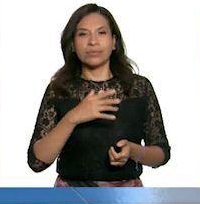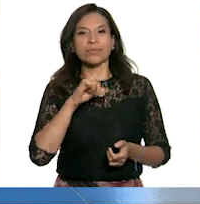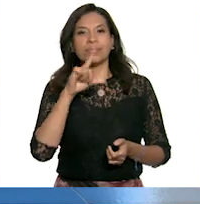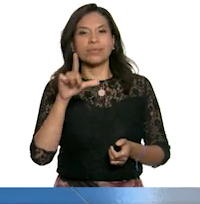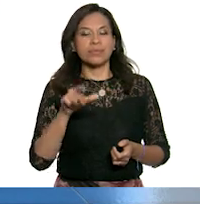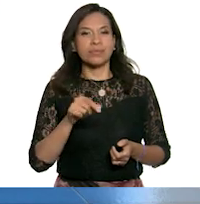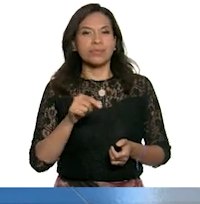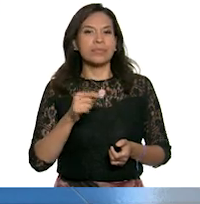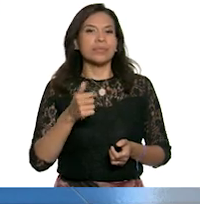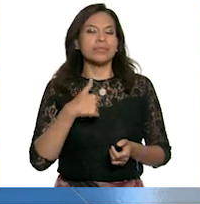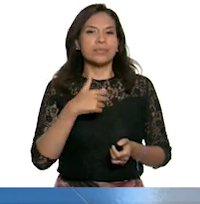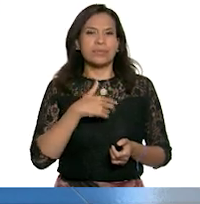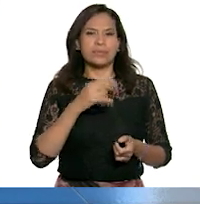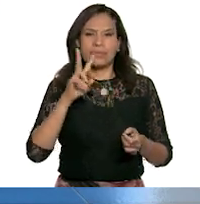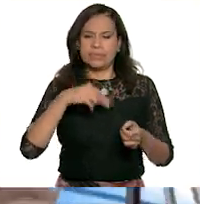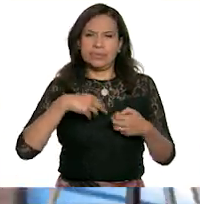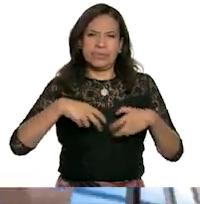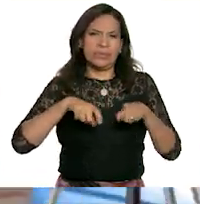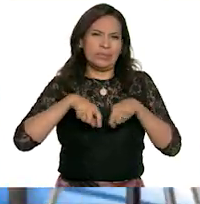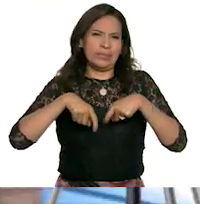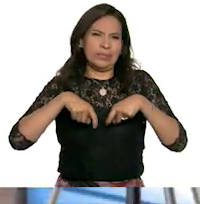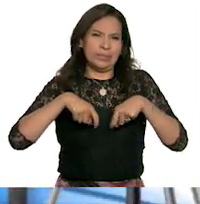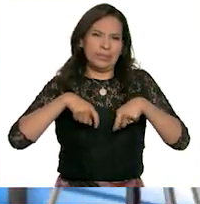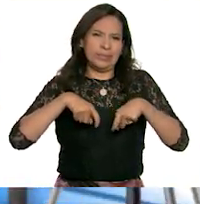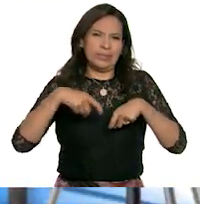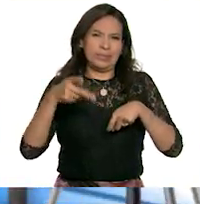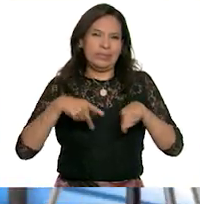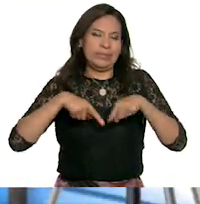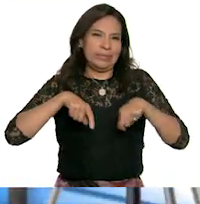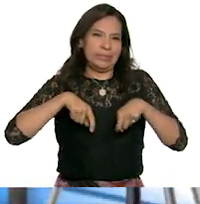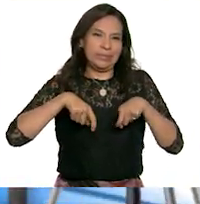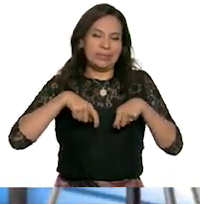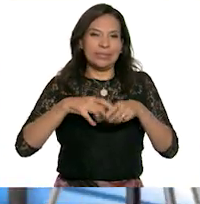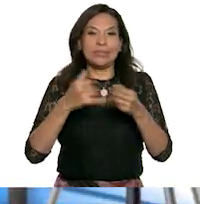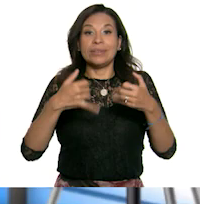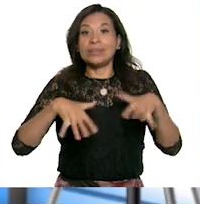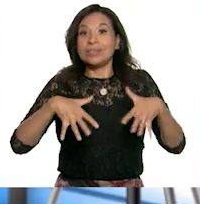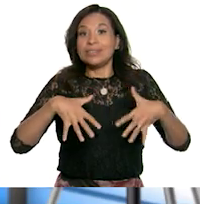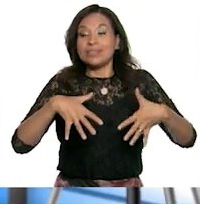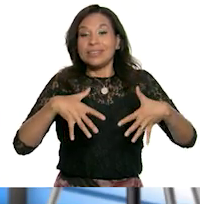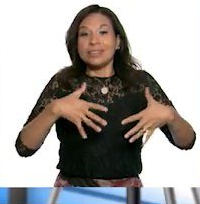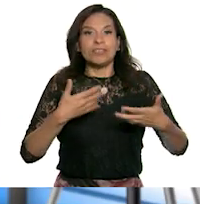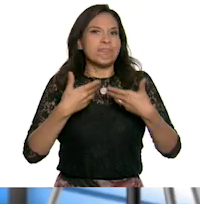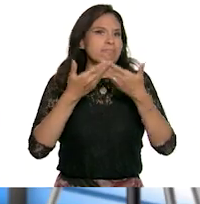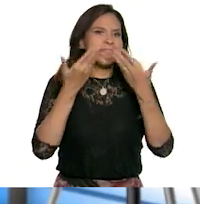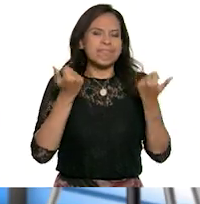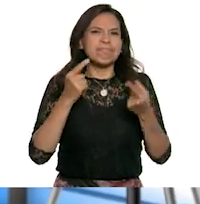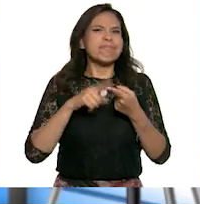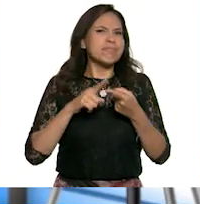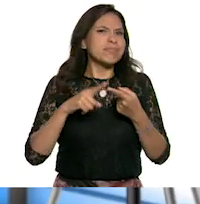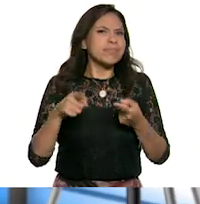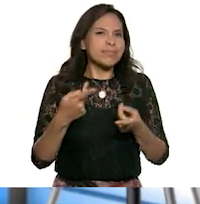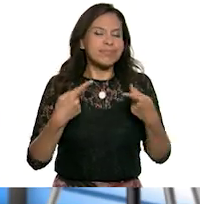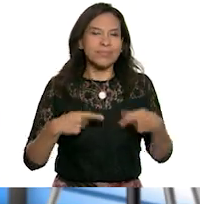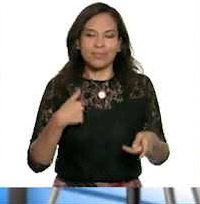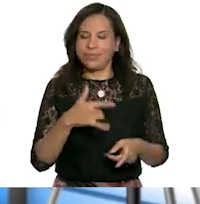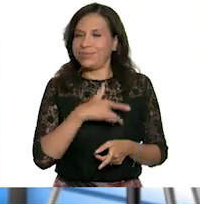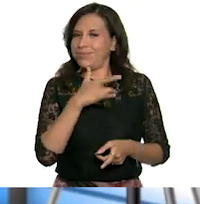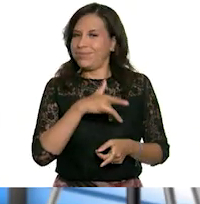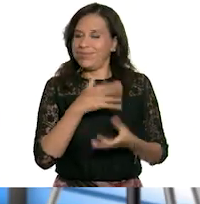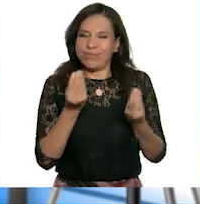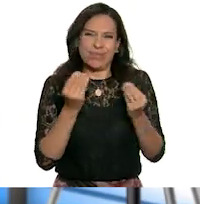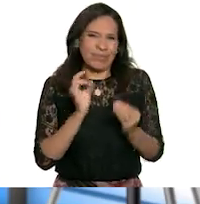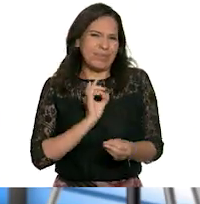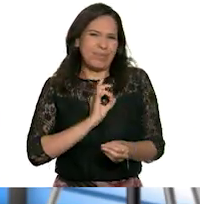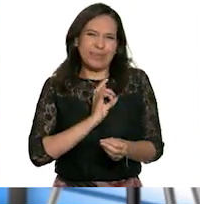Y me temblaron las piernas y las manos. No sabía quién era. Sentí mucho